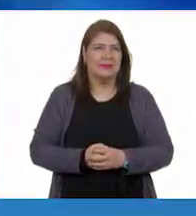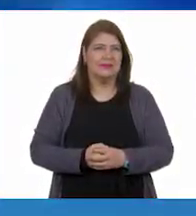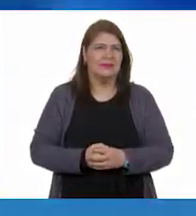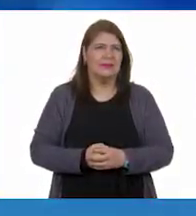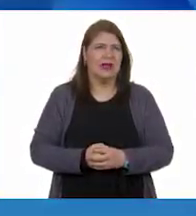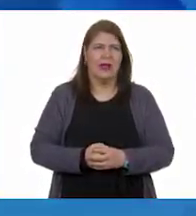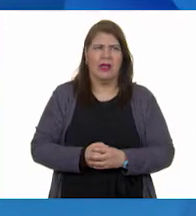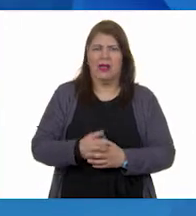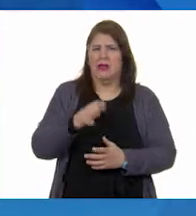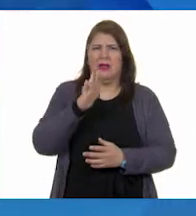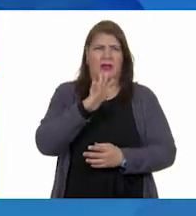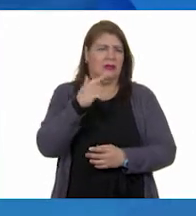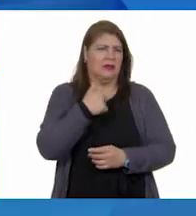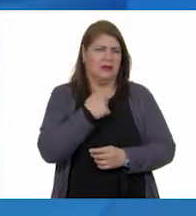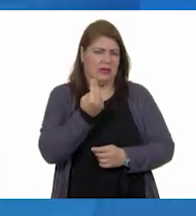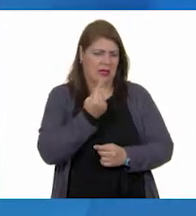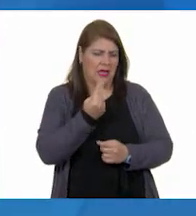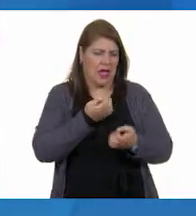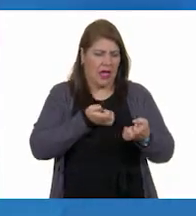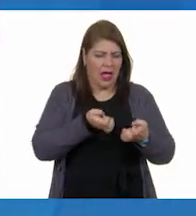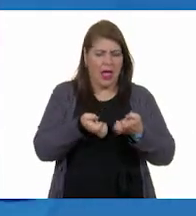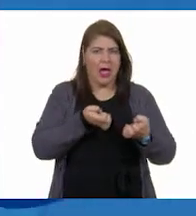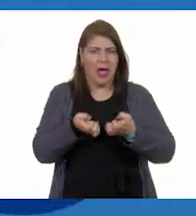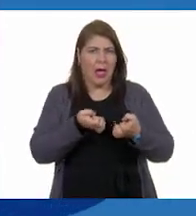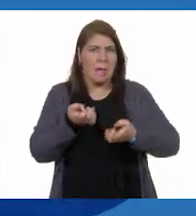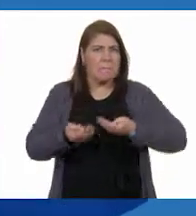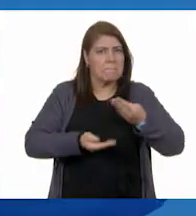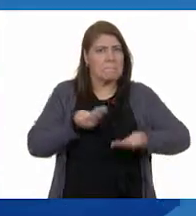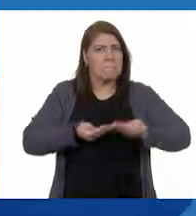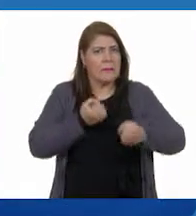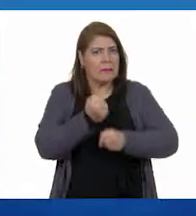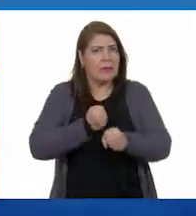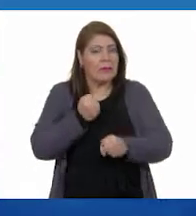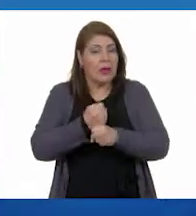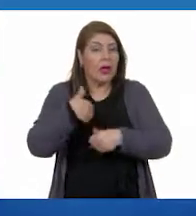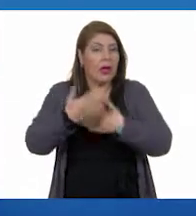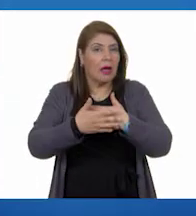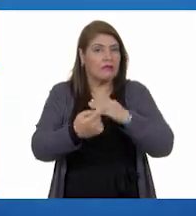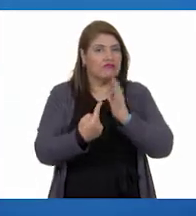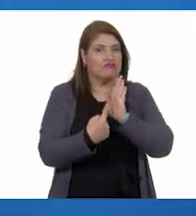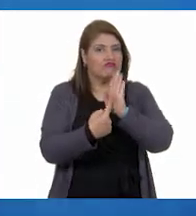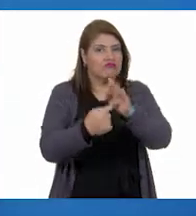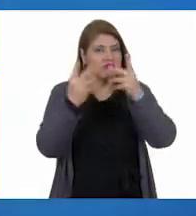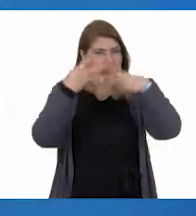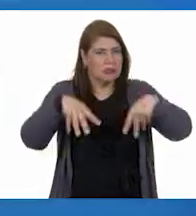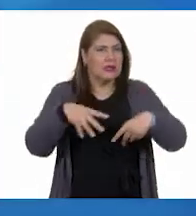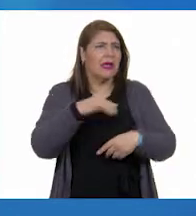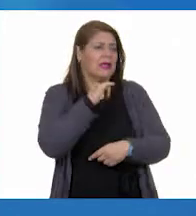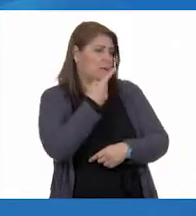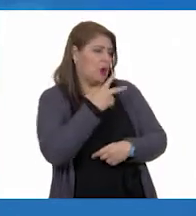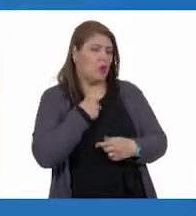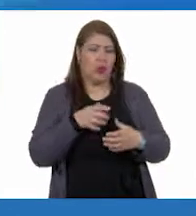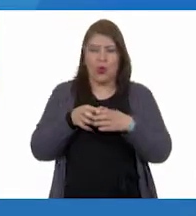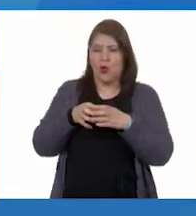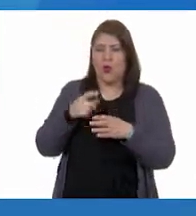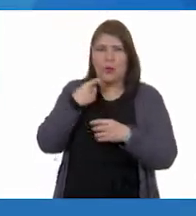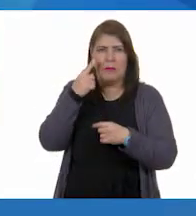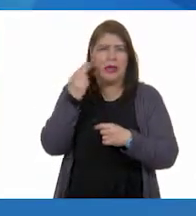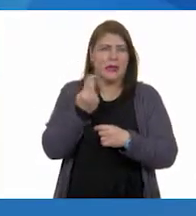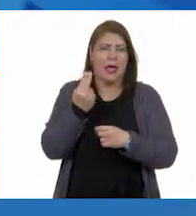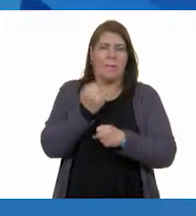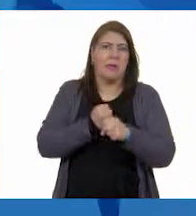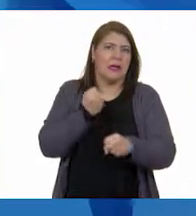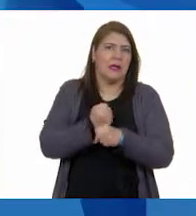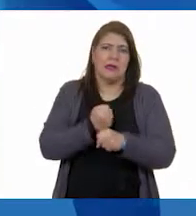Oye, nosotras necesitamos ensayar nuestro baile. La presentación será el sábado. Nosotras tenemos partido el sábado también. Necesitamos